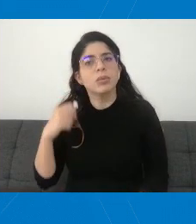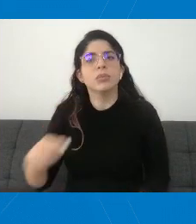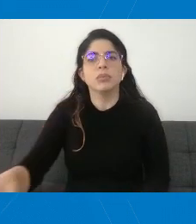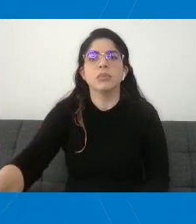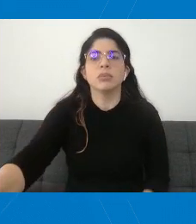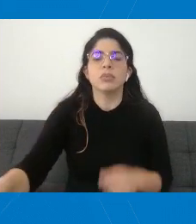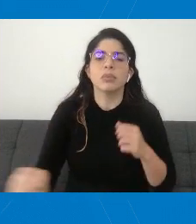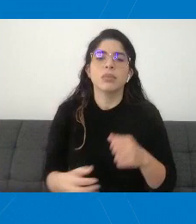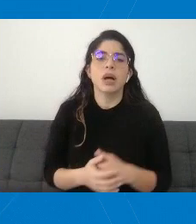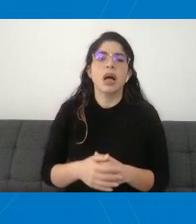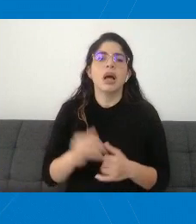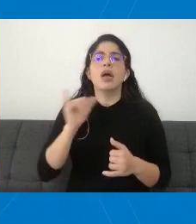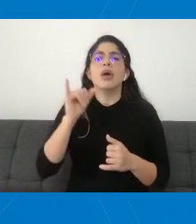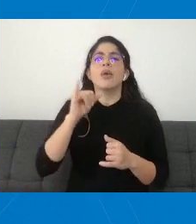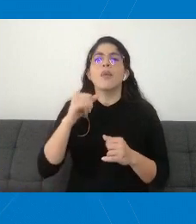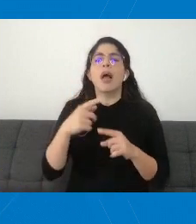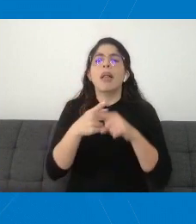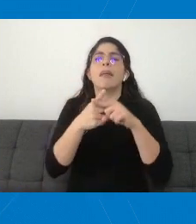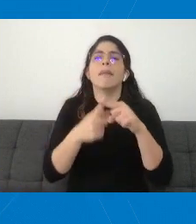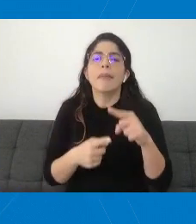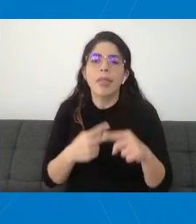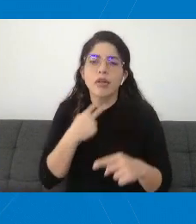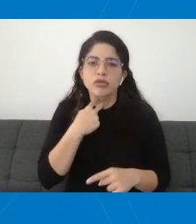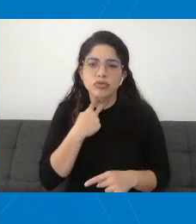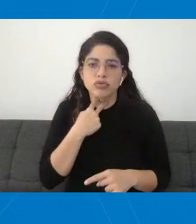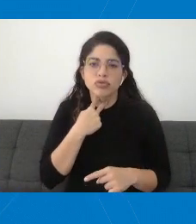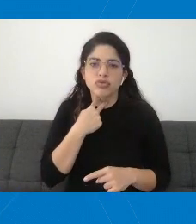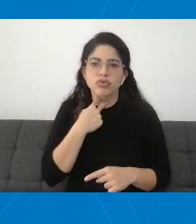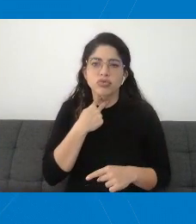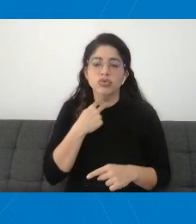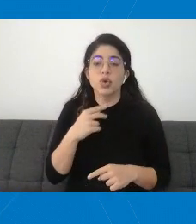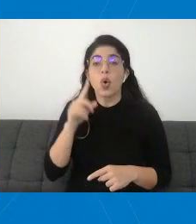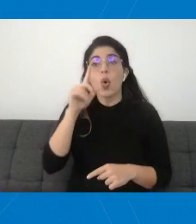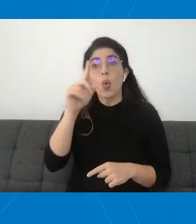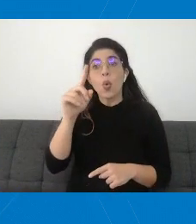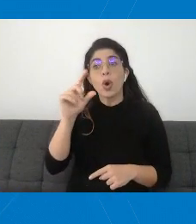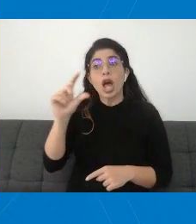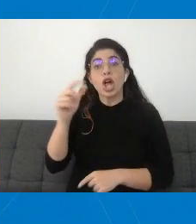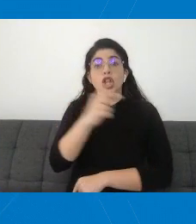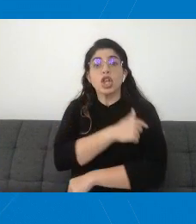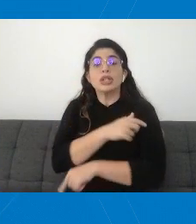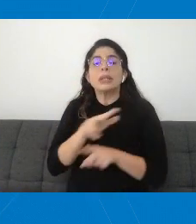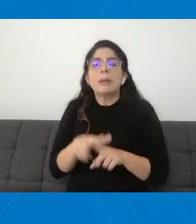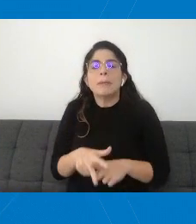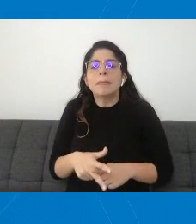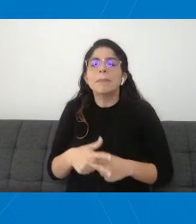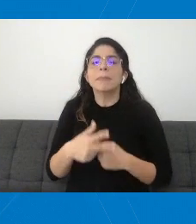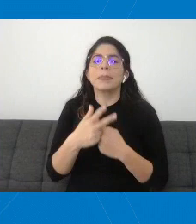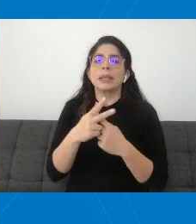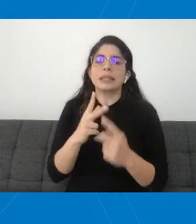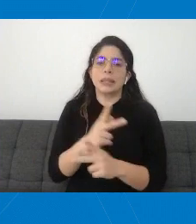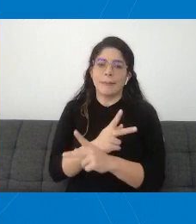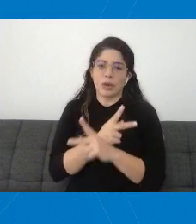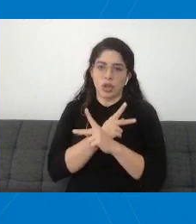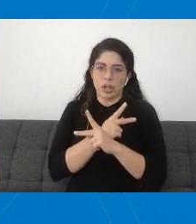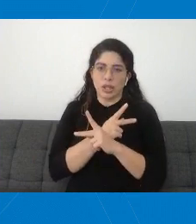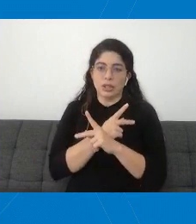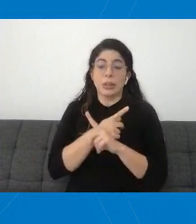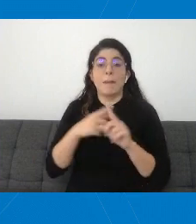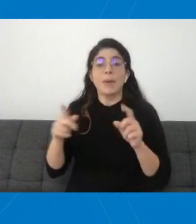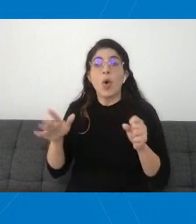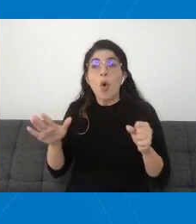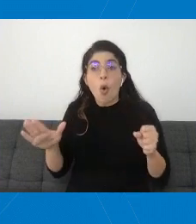camino, a medio llenar. Una sola dosis es el inicio de la protección. La protección se